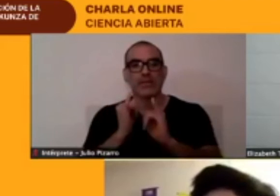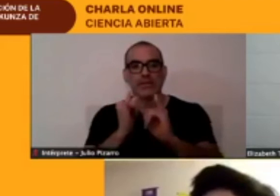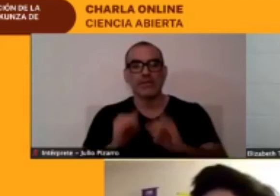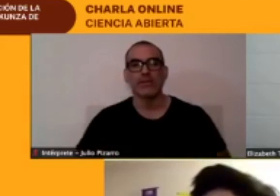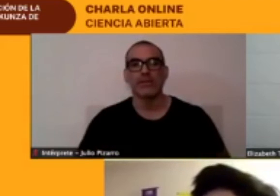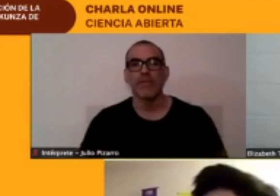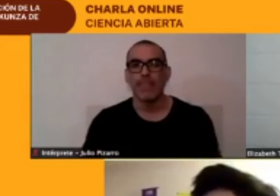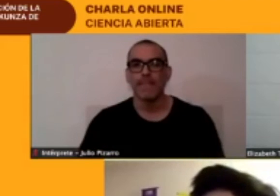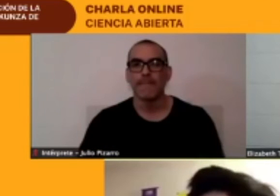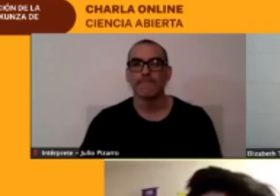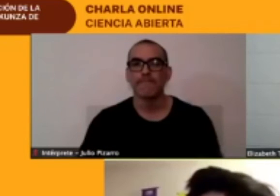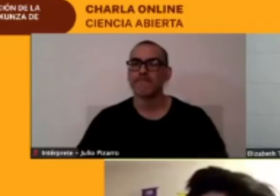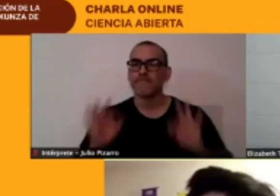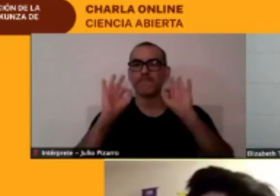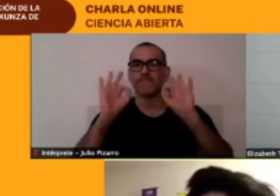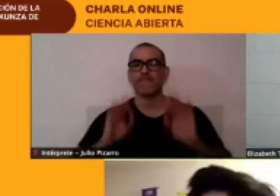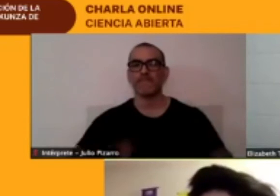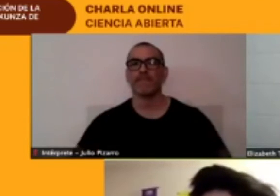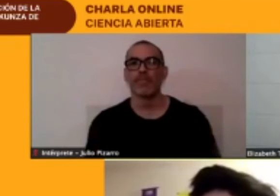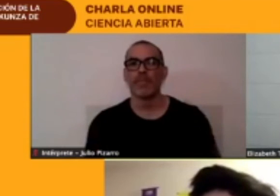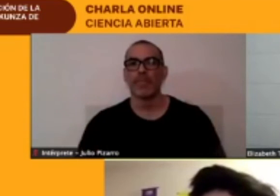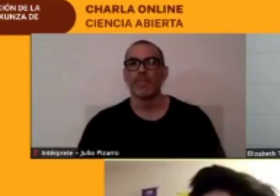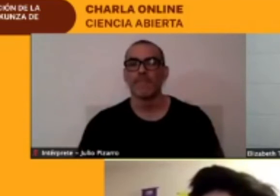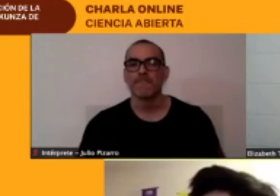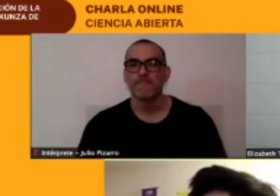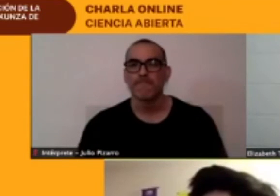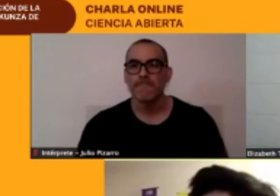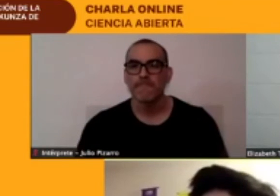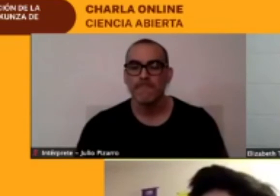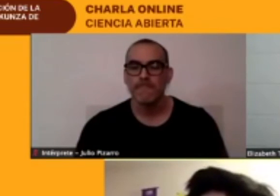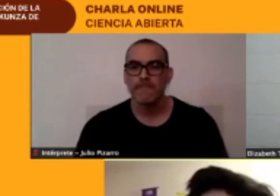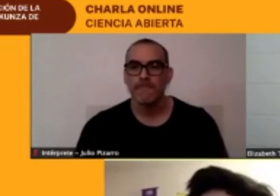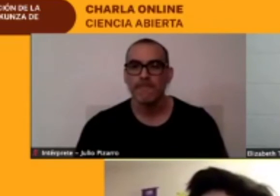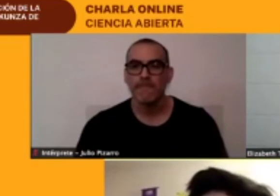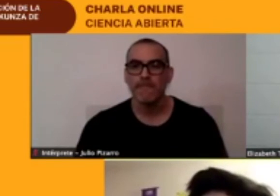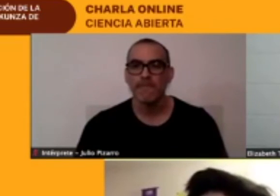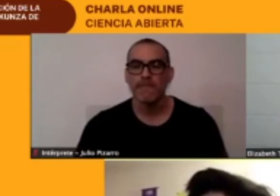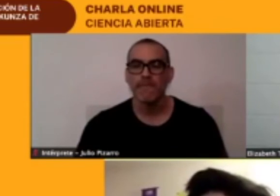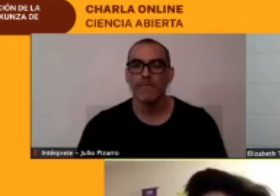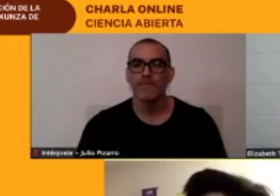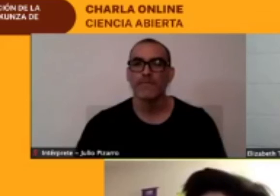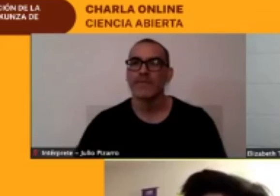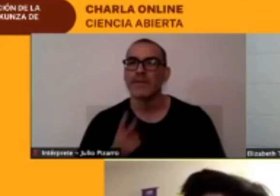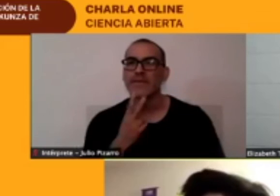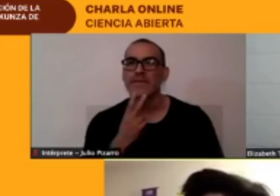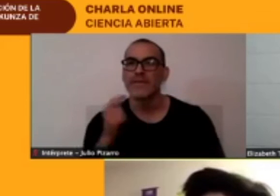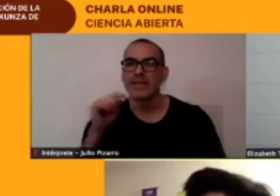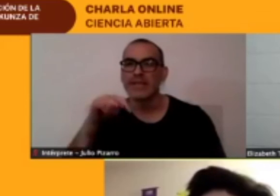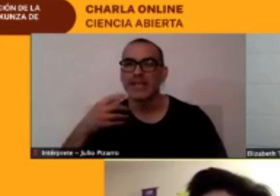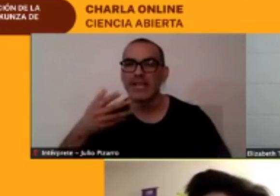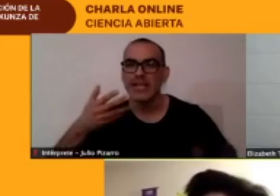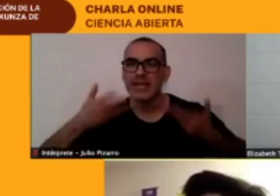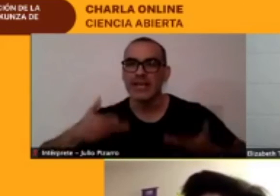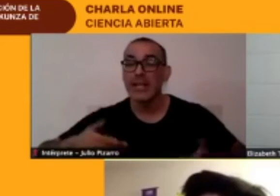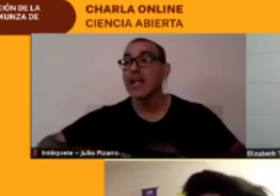perfecto Vivir aquí ahora nos dice muchas gracias querida Elizabeth